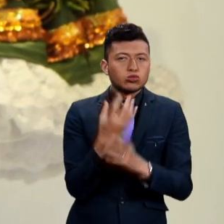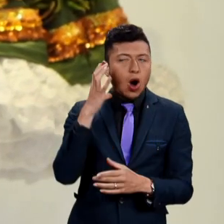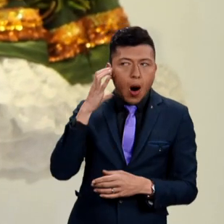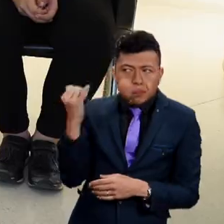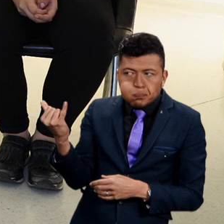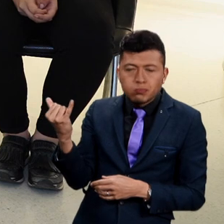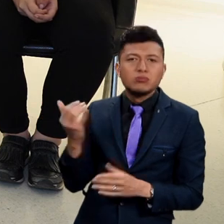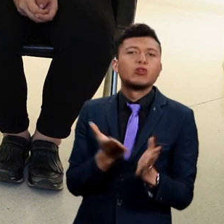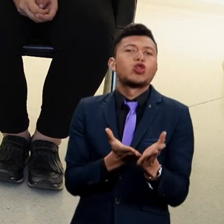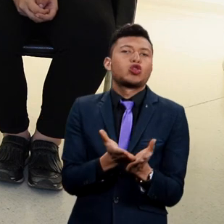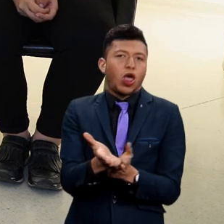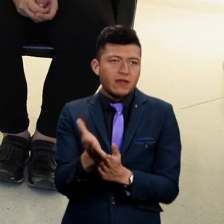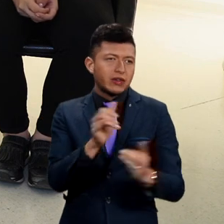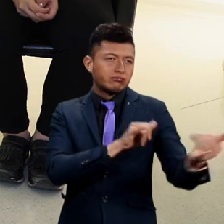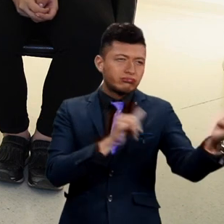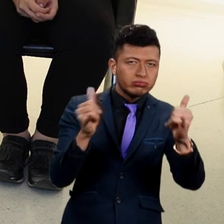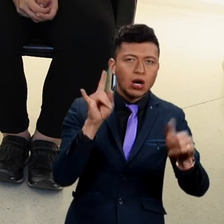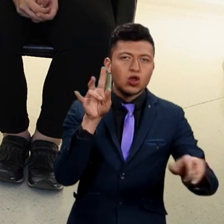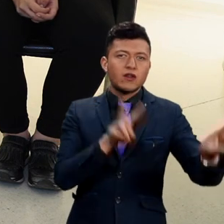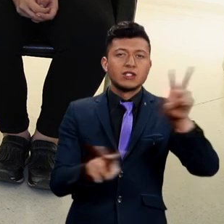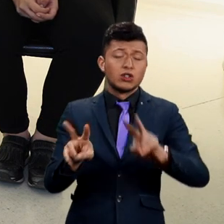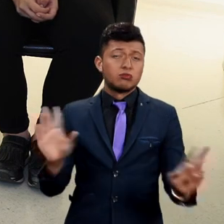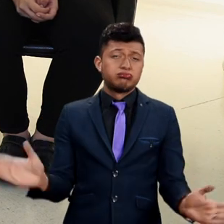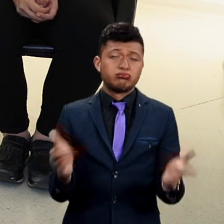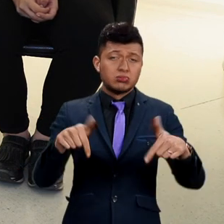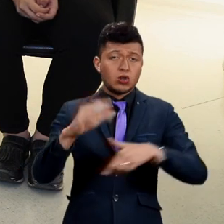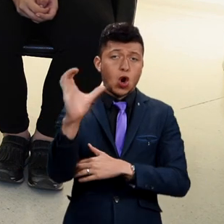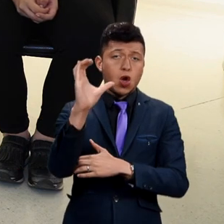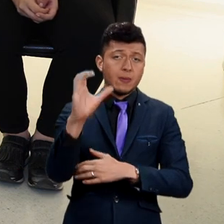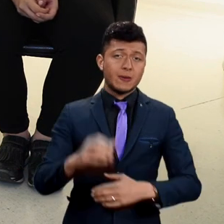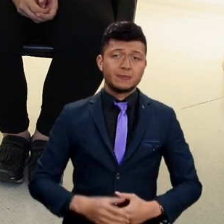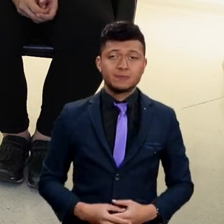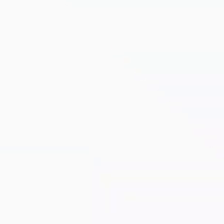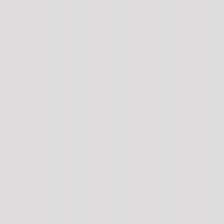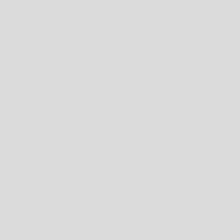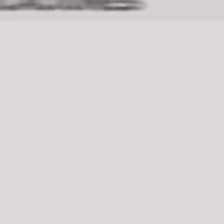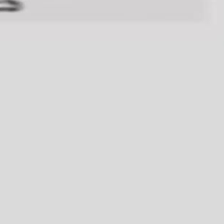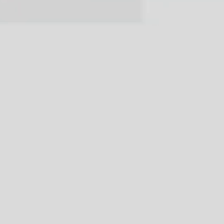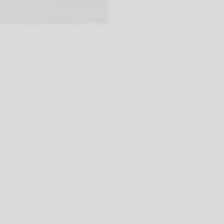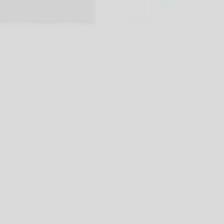producciones que continúa enriqueciendo el campo audiovisual aquí en nuestro país.